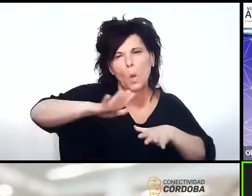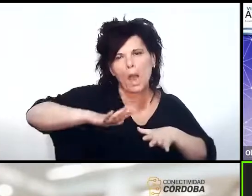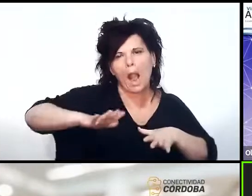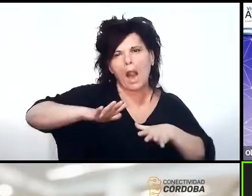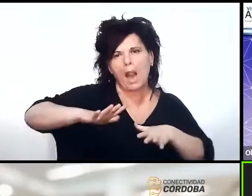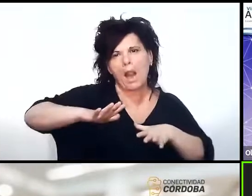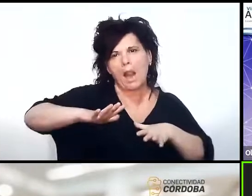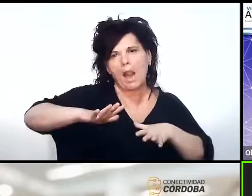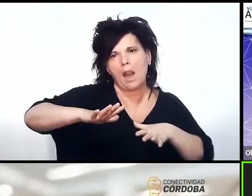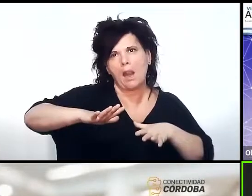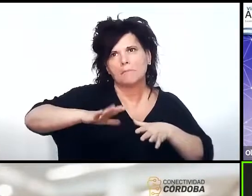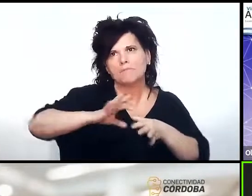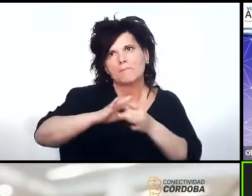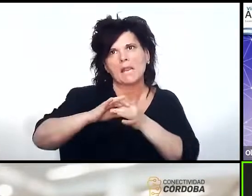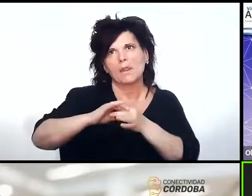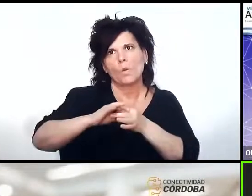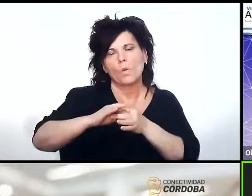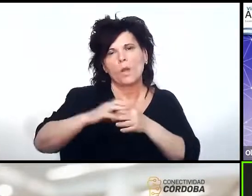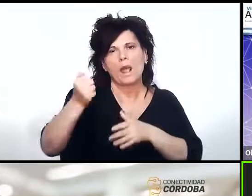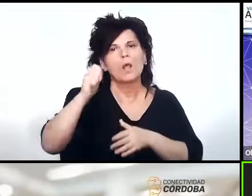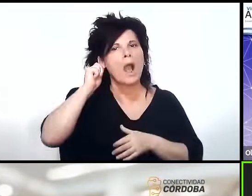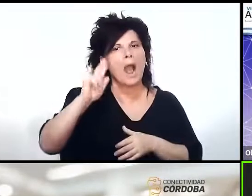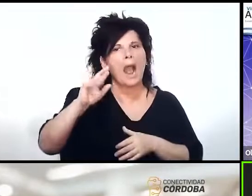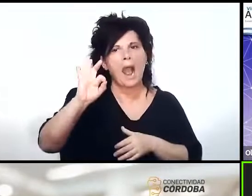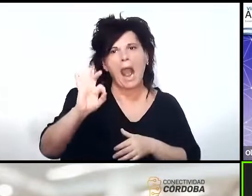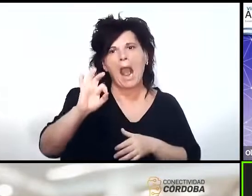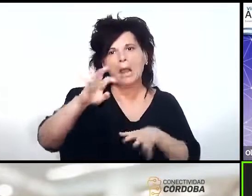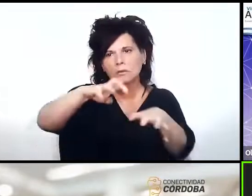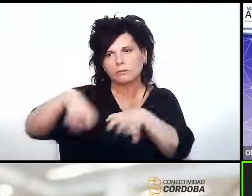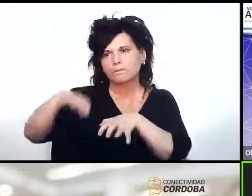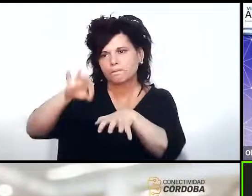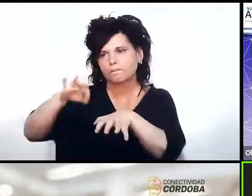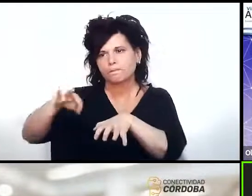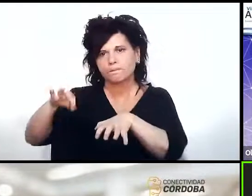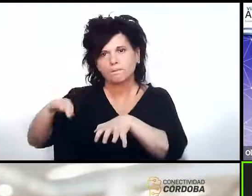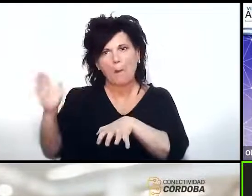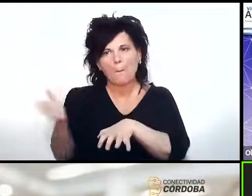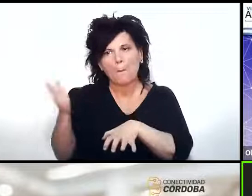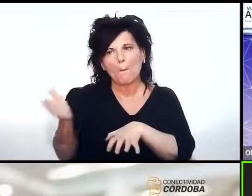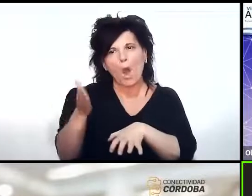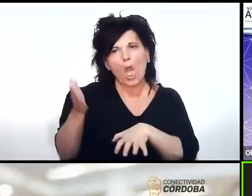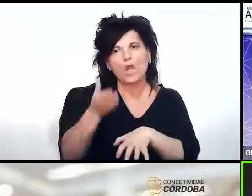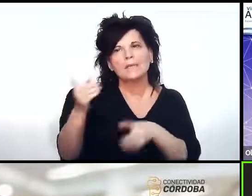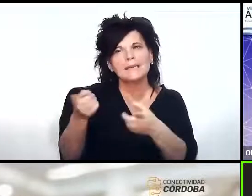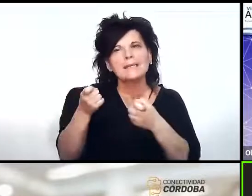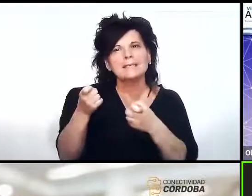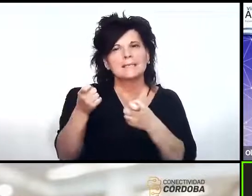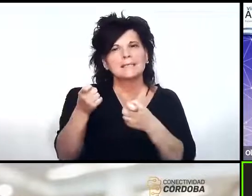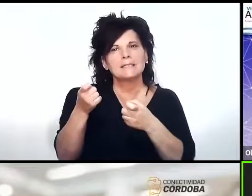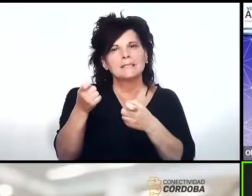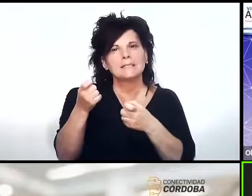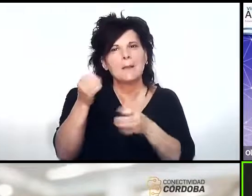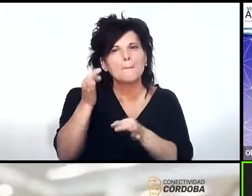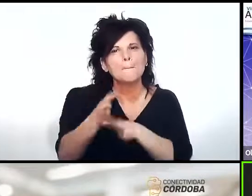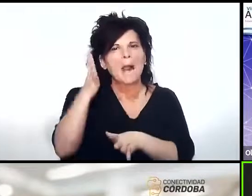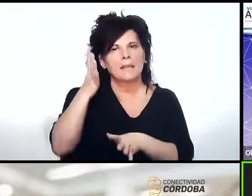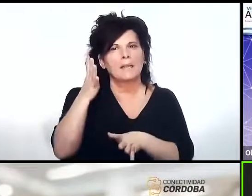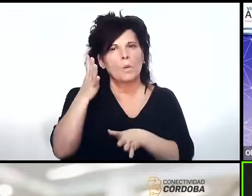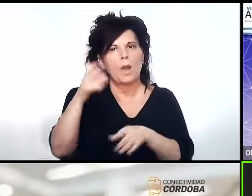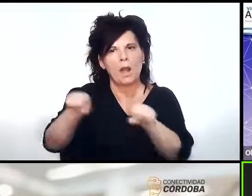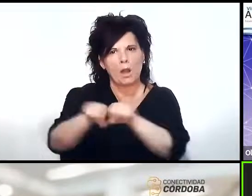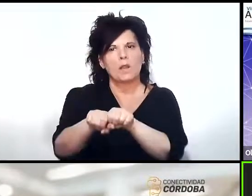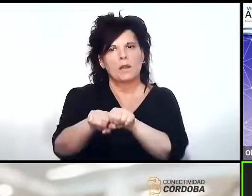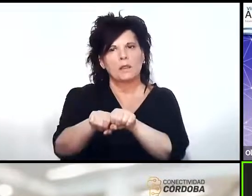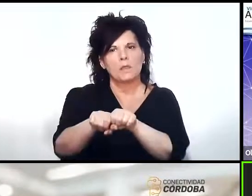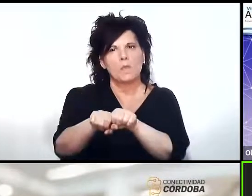del agro del sector agropecuario del sector que produce que tiene necesidades particulares de conectividad por ejemplo